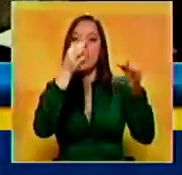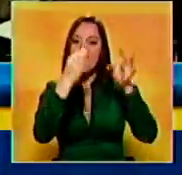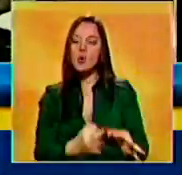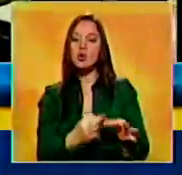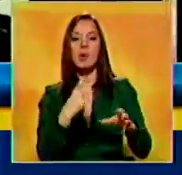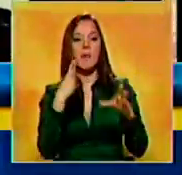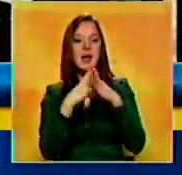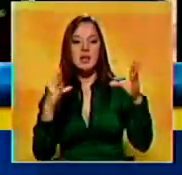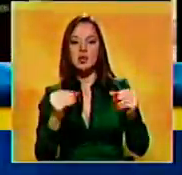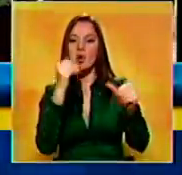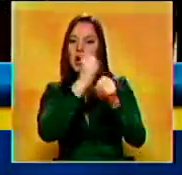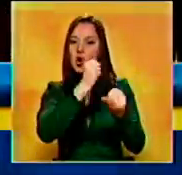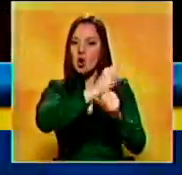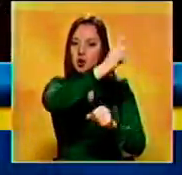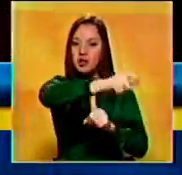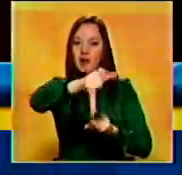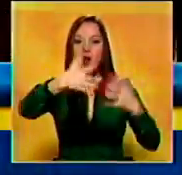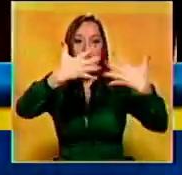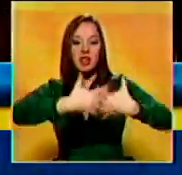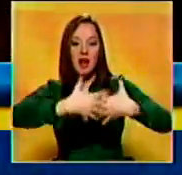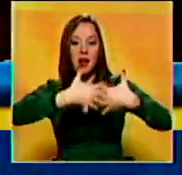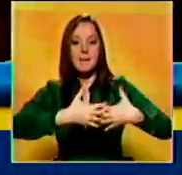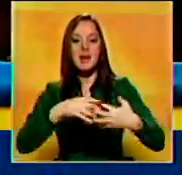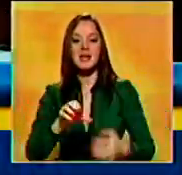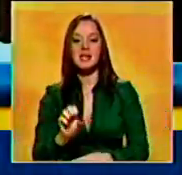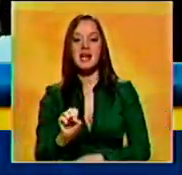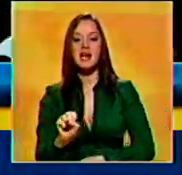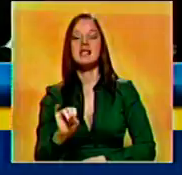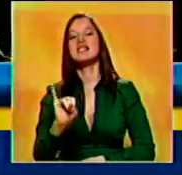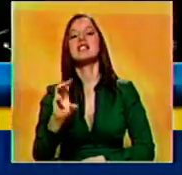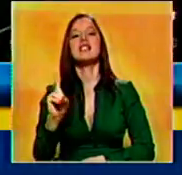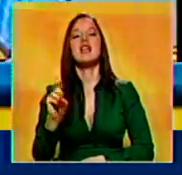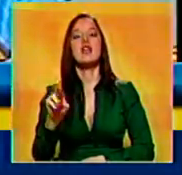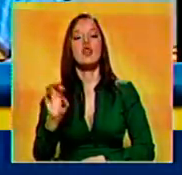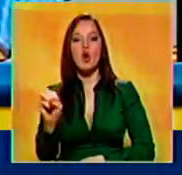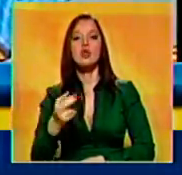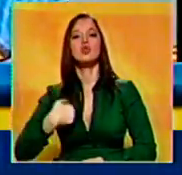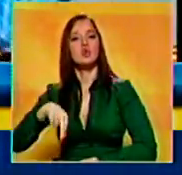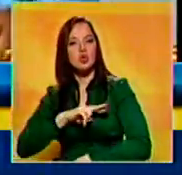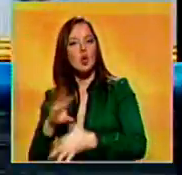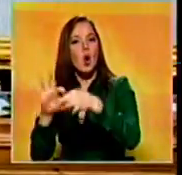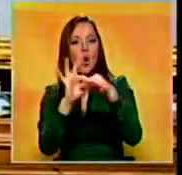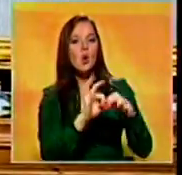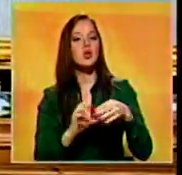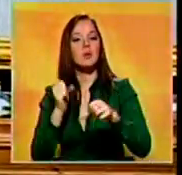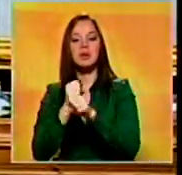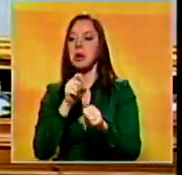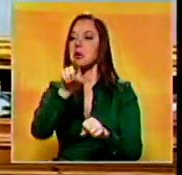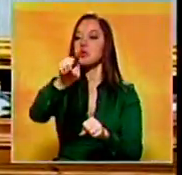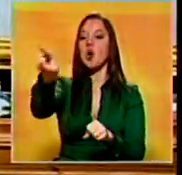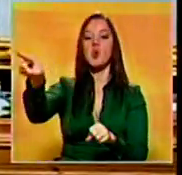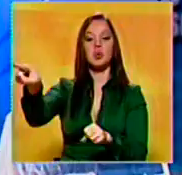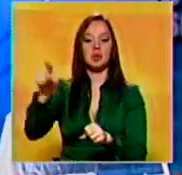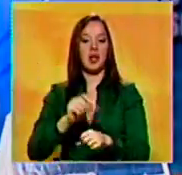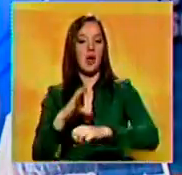Guayana, de toda Guayana. Y vamos a seguir trabajando juntos los trabajadores y trabajadoras, no a los mafiosos como usted.